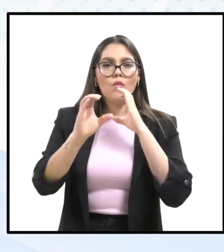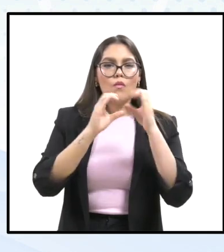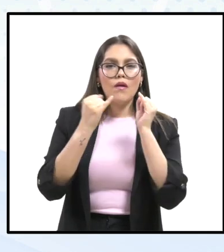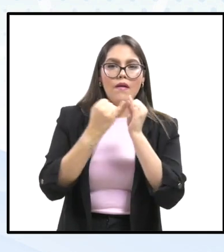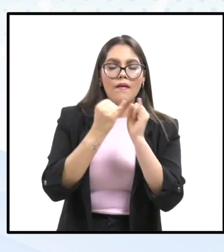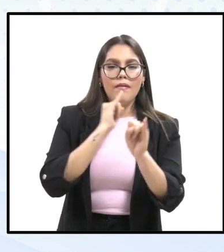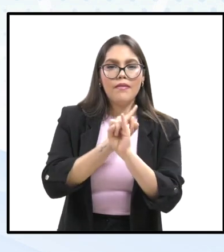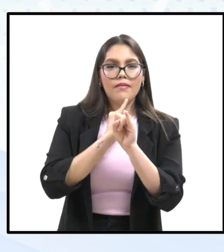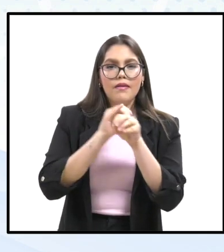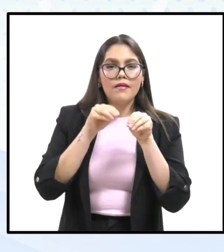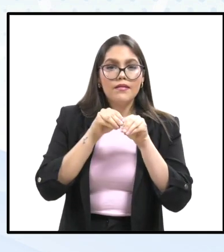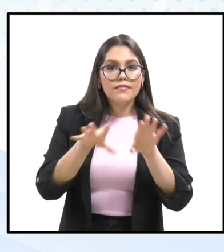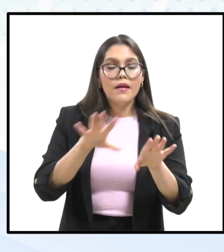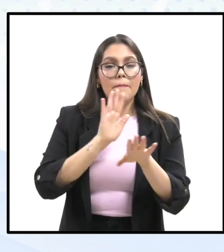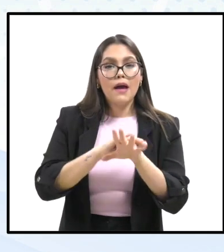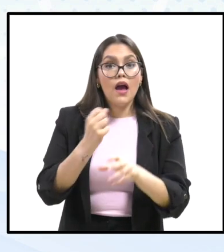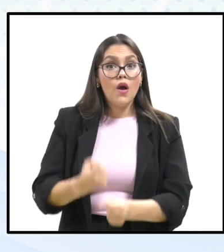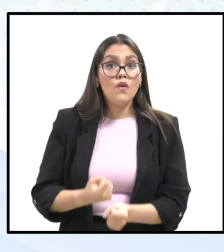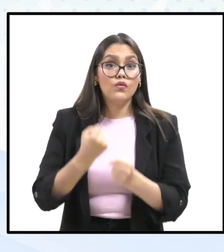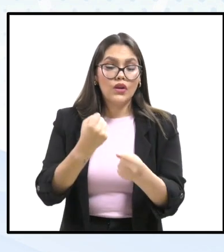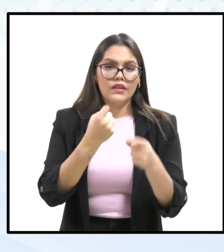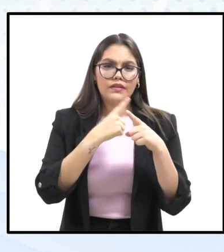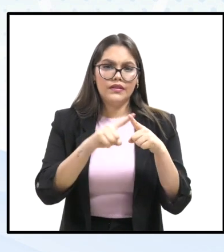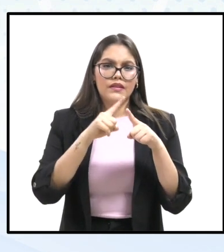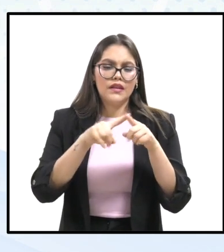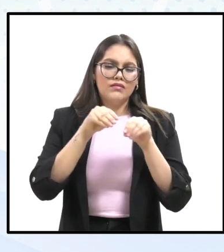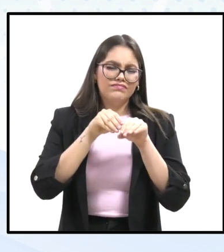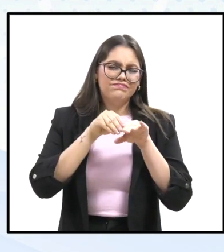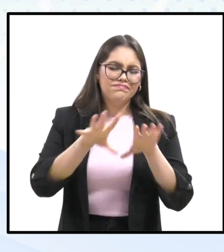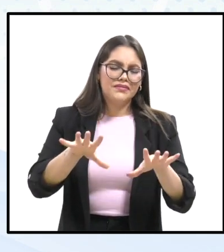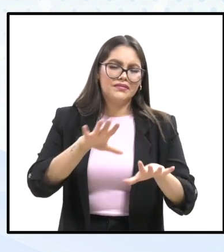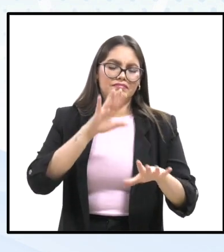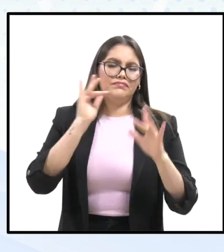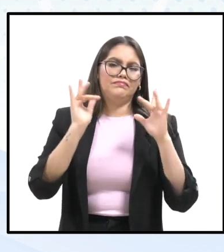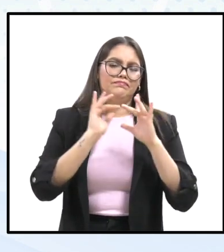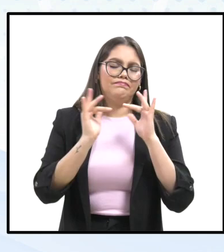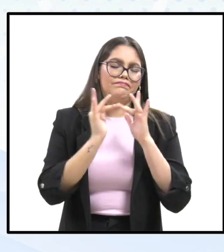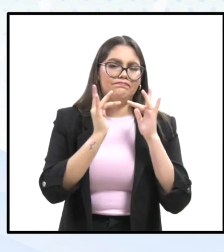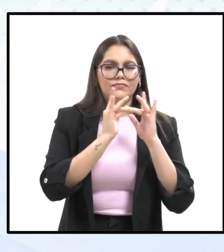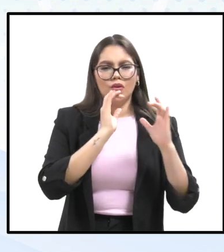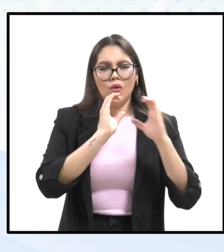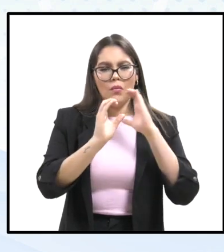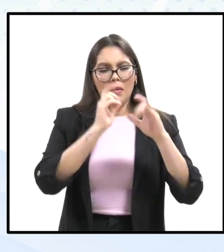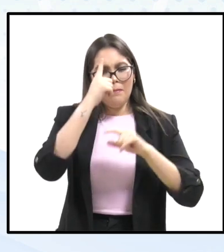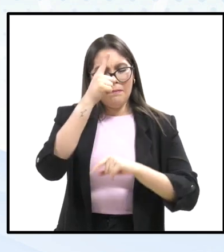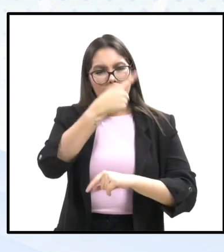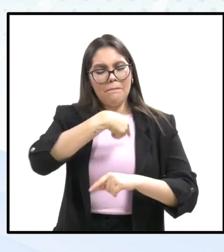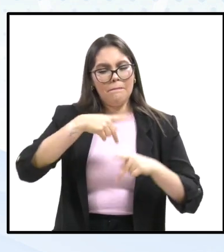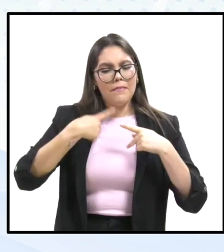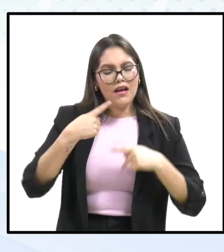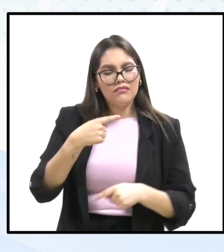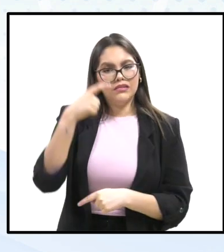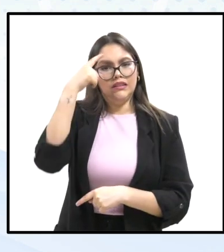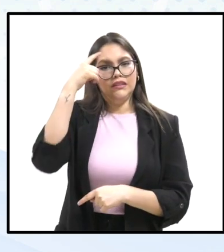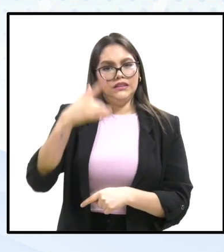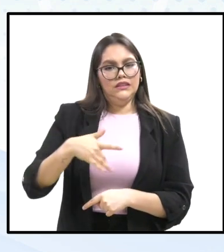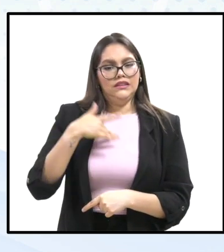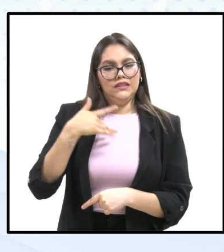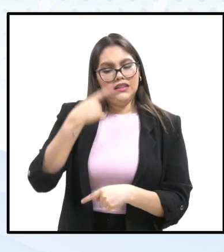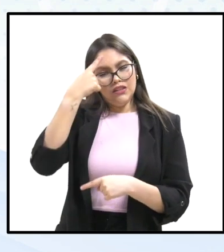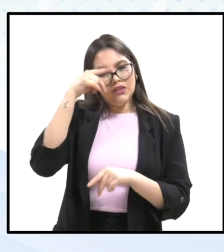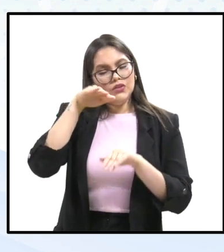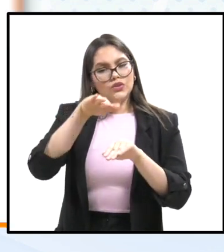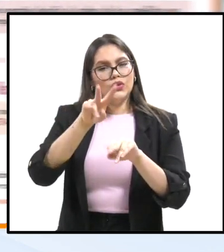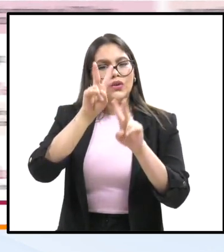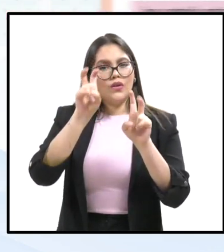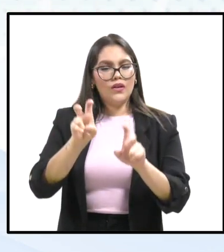promoción, y en las redes sociales, se fortalecieron campañas de comunicación para sensibilizar a la sociedad sobre los derechos